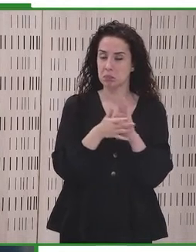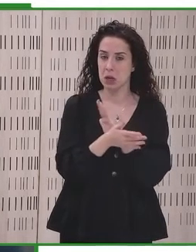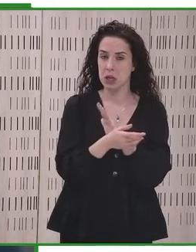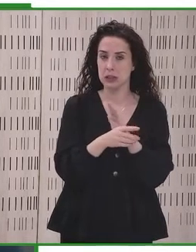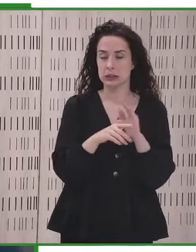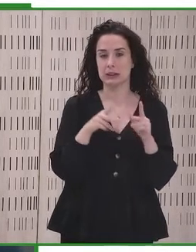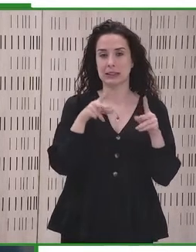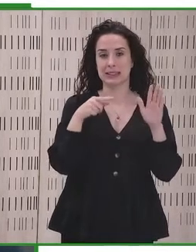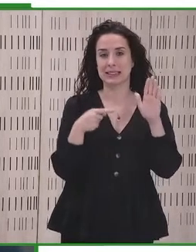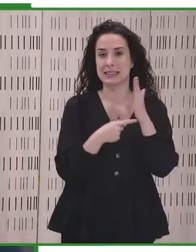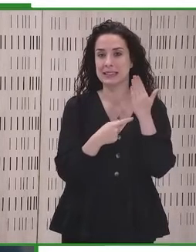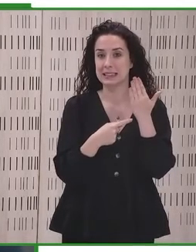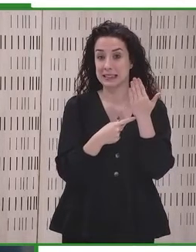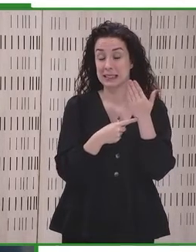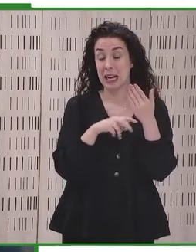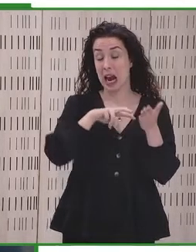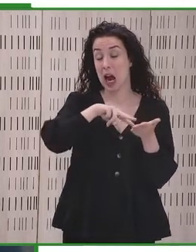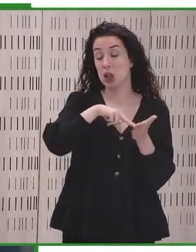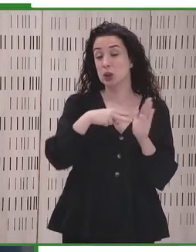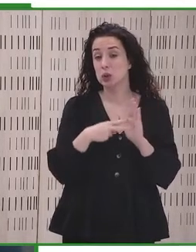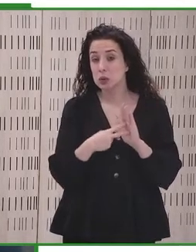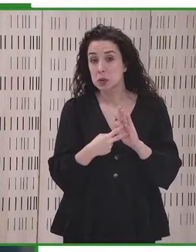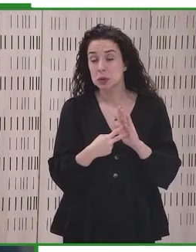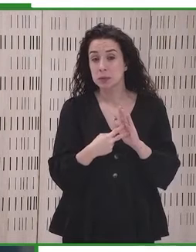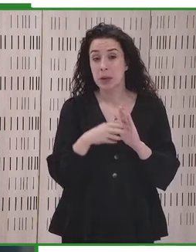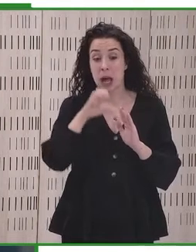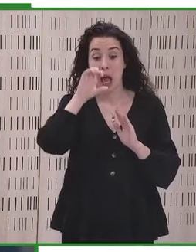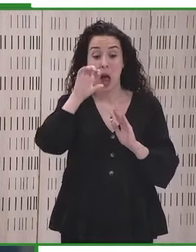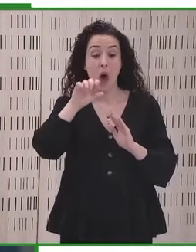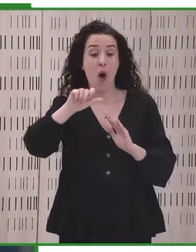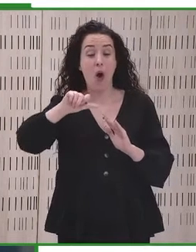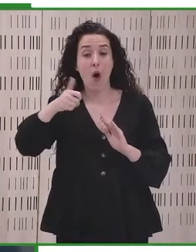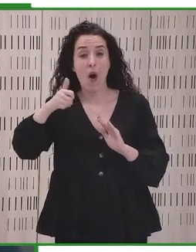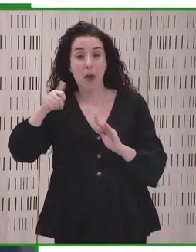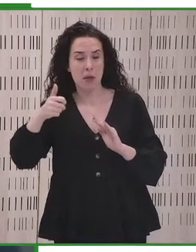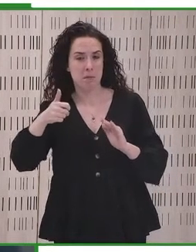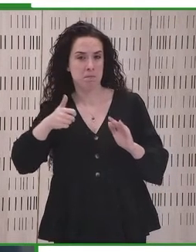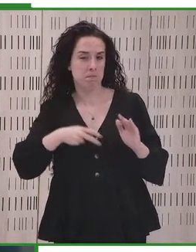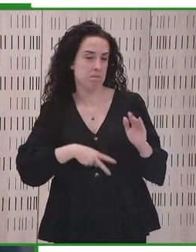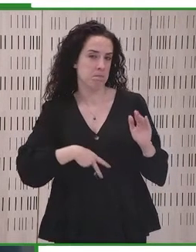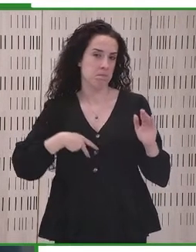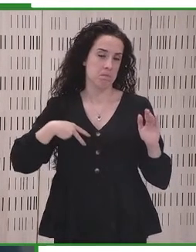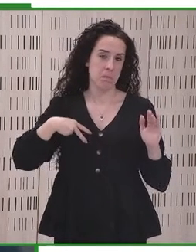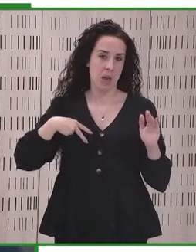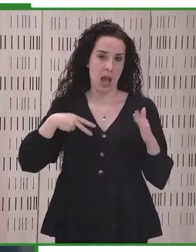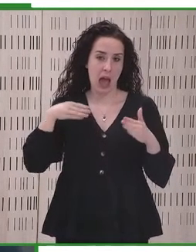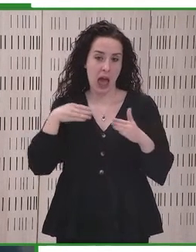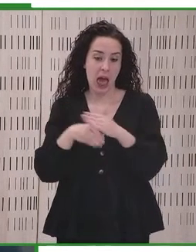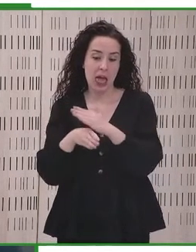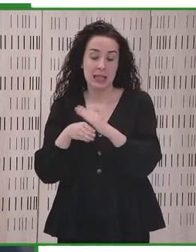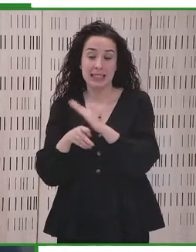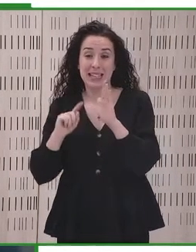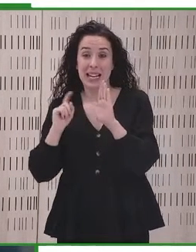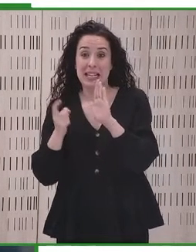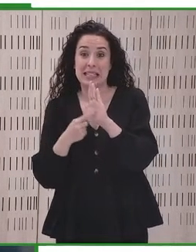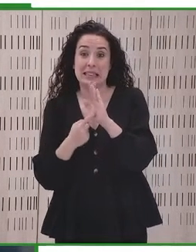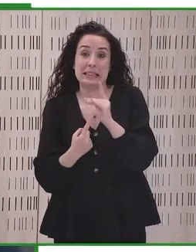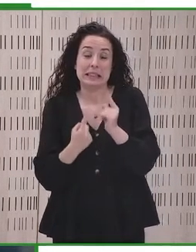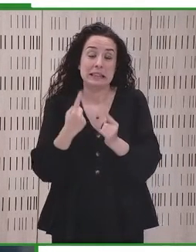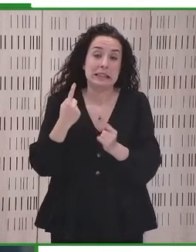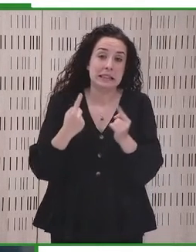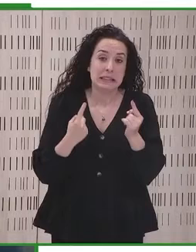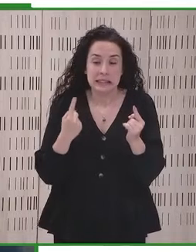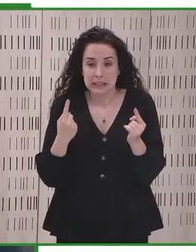Algunos de ellos son muy técnicos en sus enfoques, otros tienen enfoques